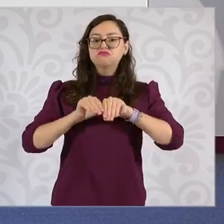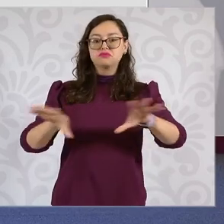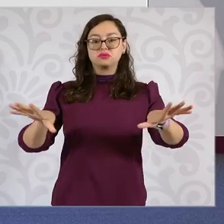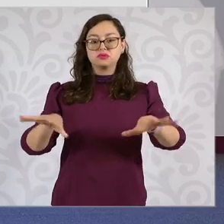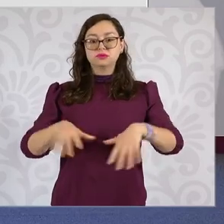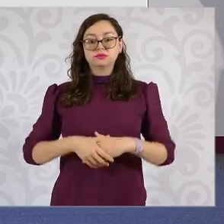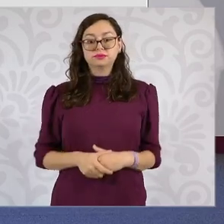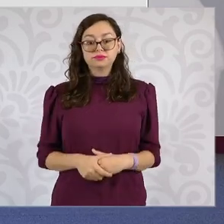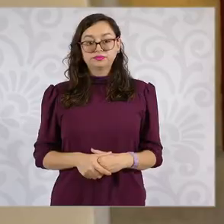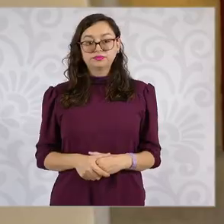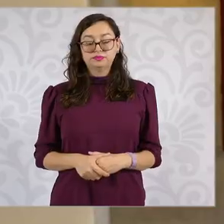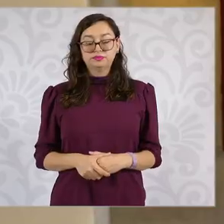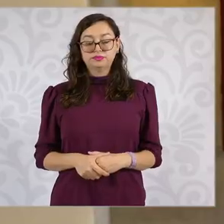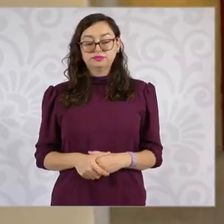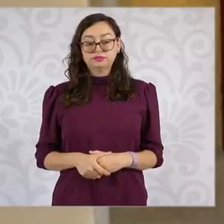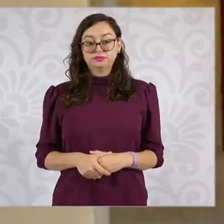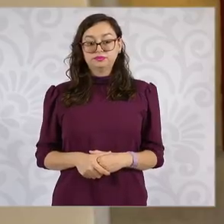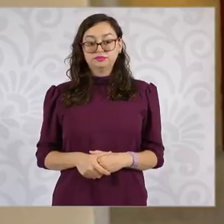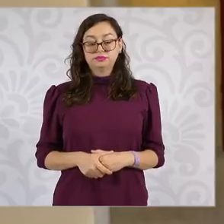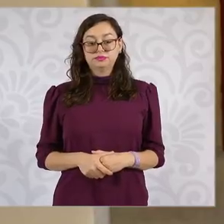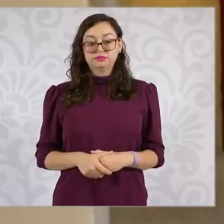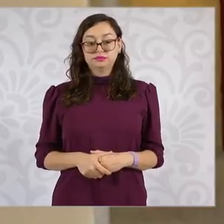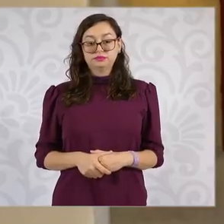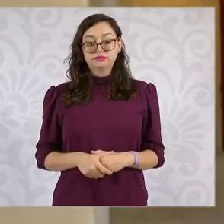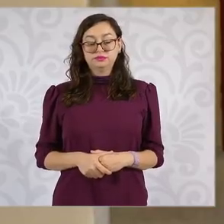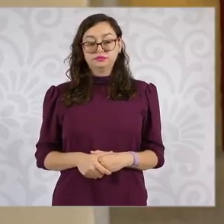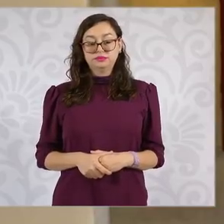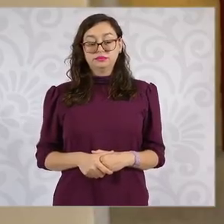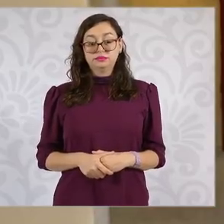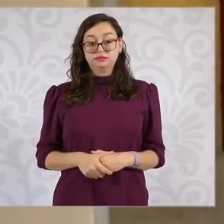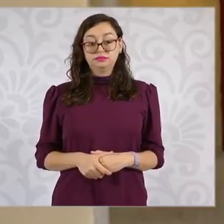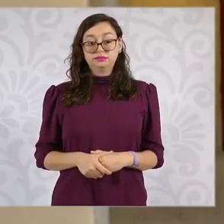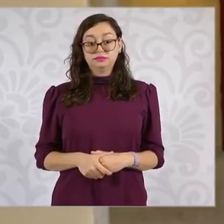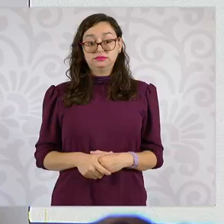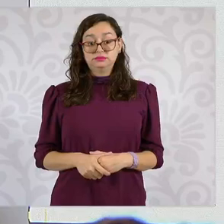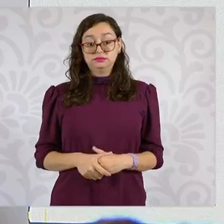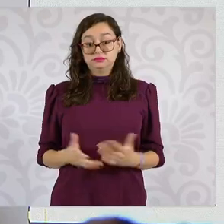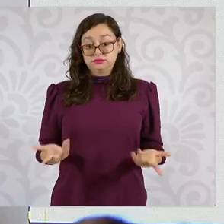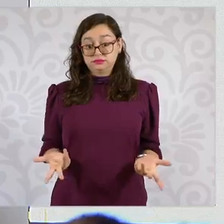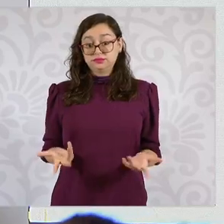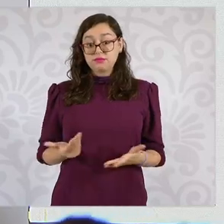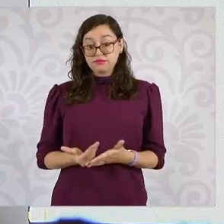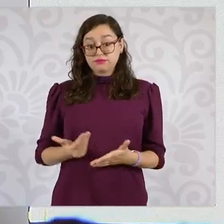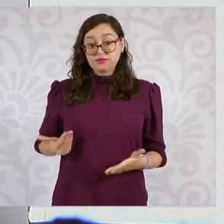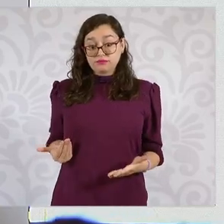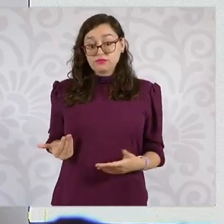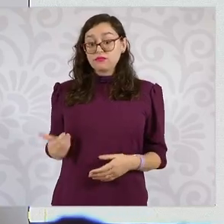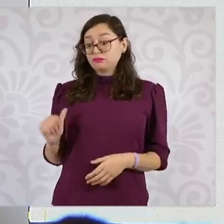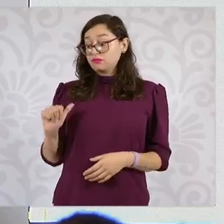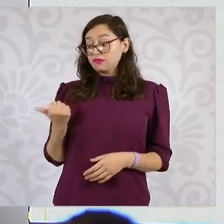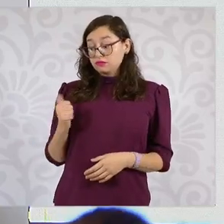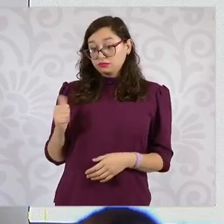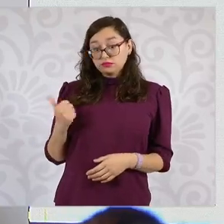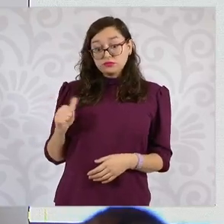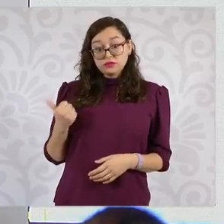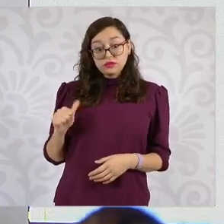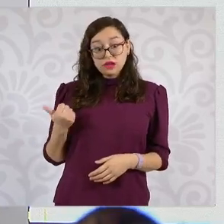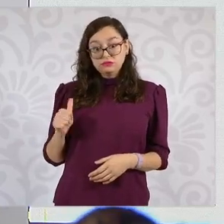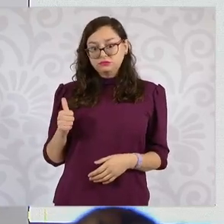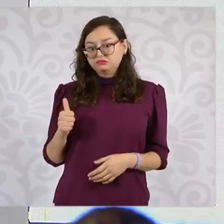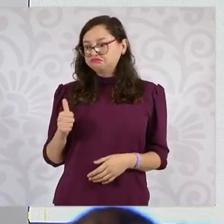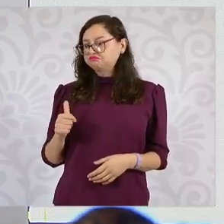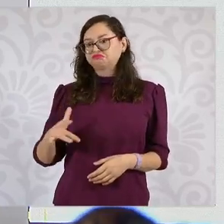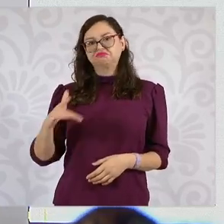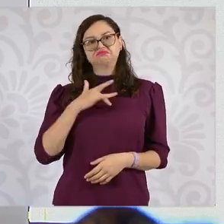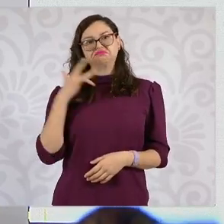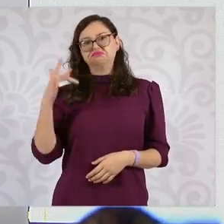En agosto la mayoría de los jueces, magistrados se van a paro.